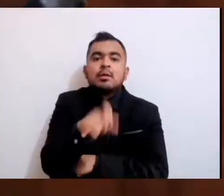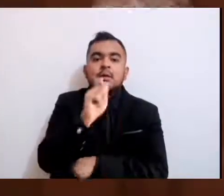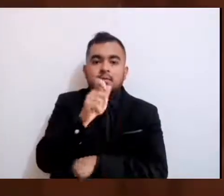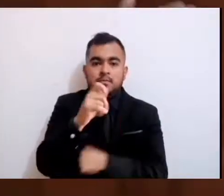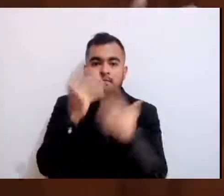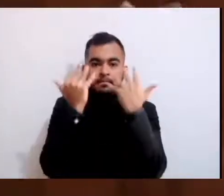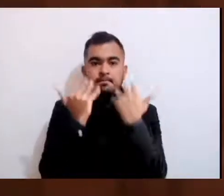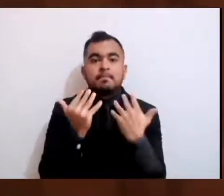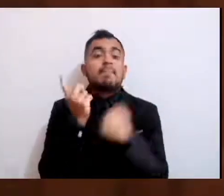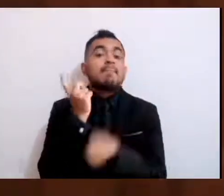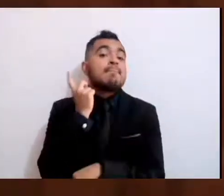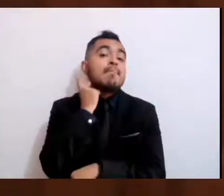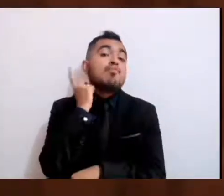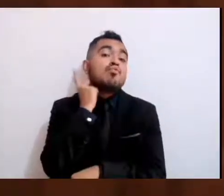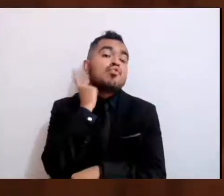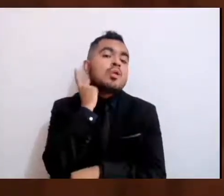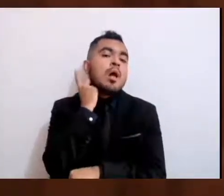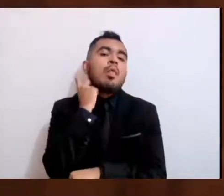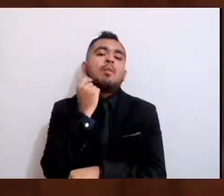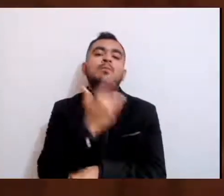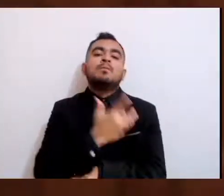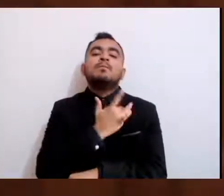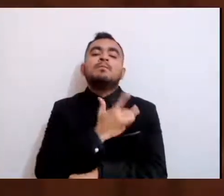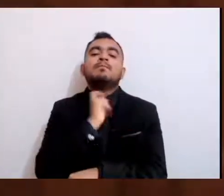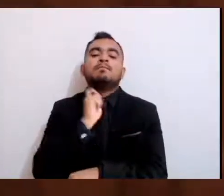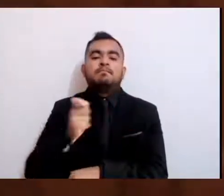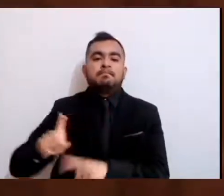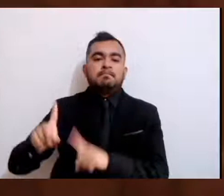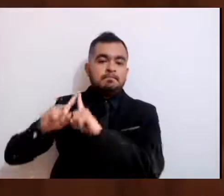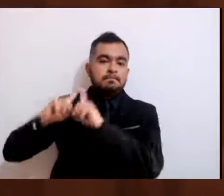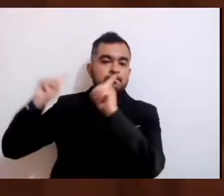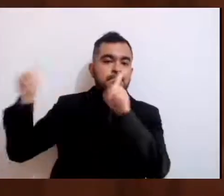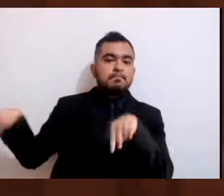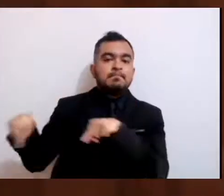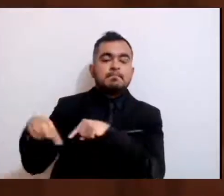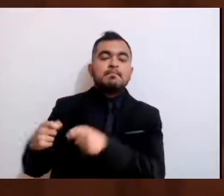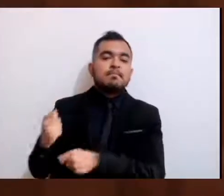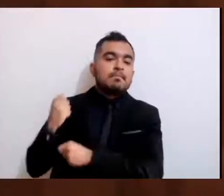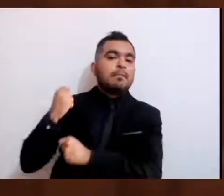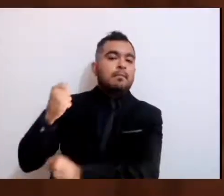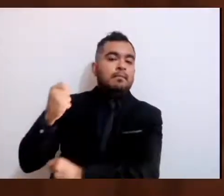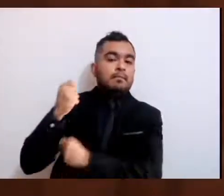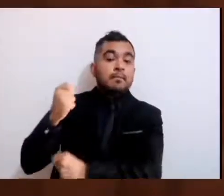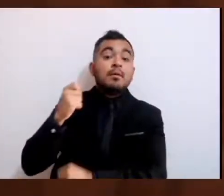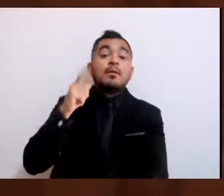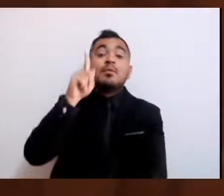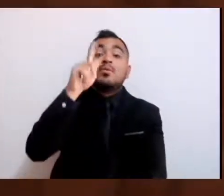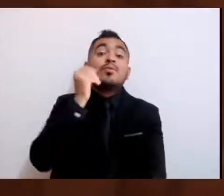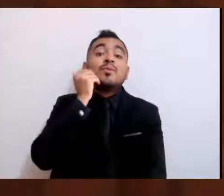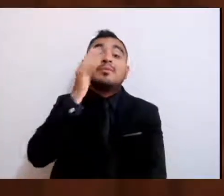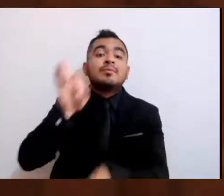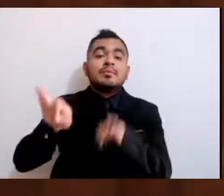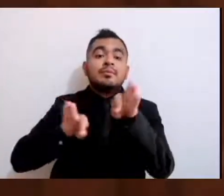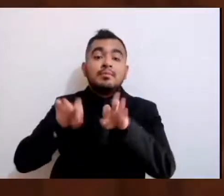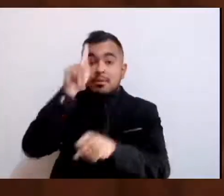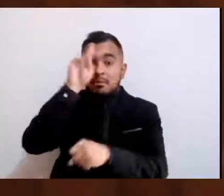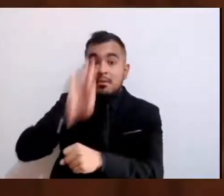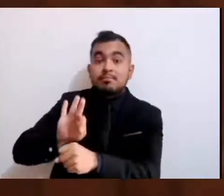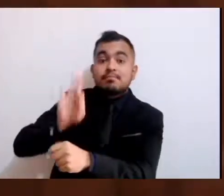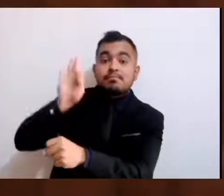los que estamos portando nuestras pancartas, buscamos trabajar en favor de estos gremios